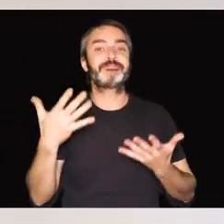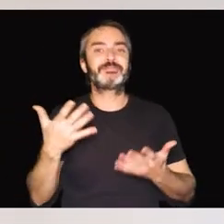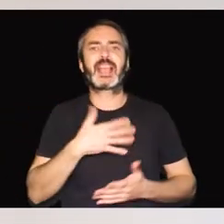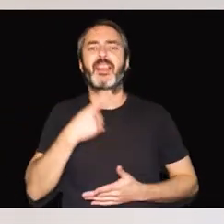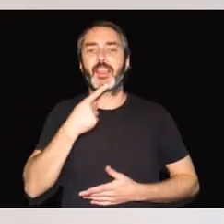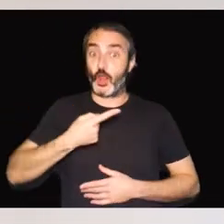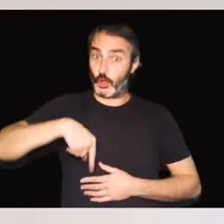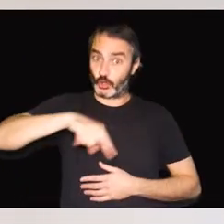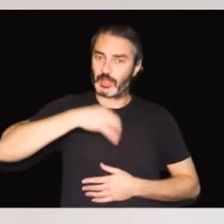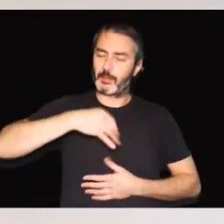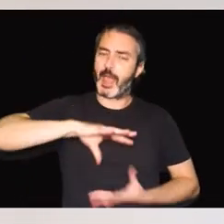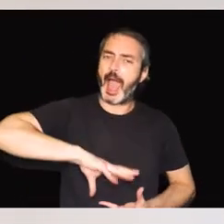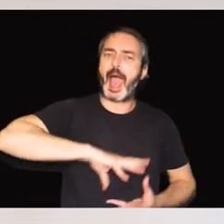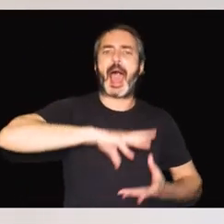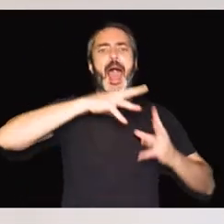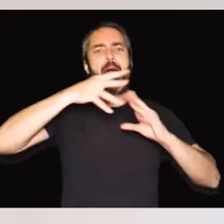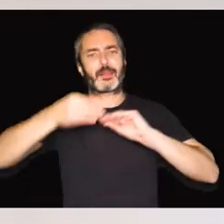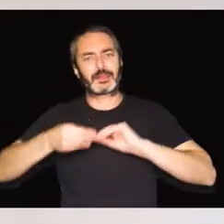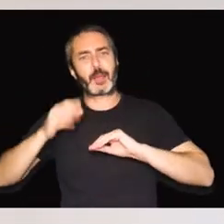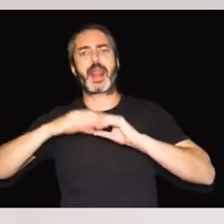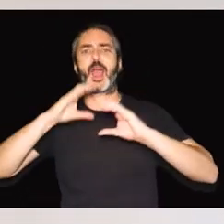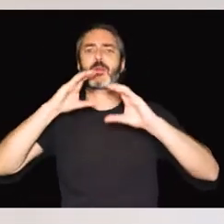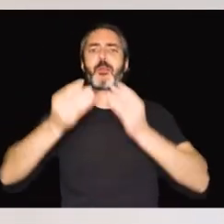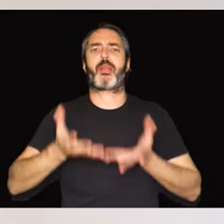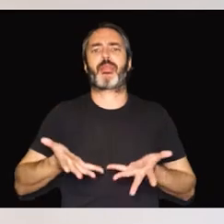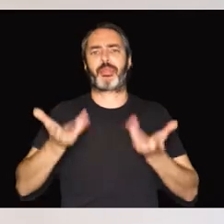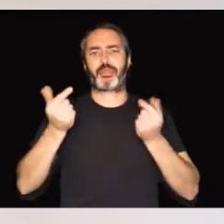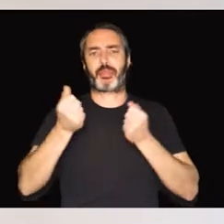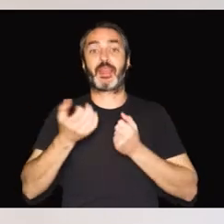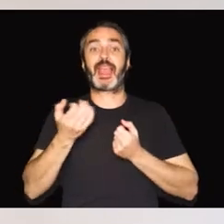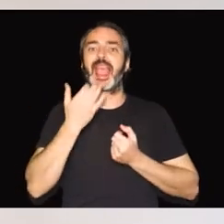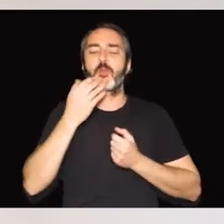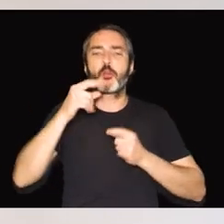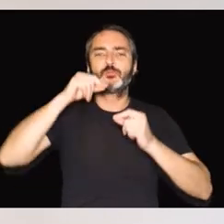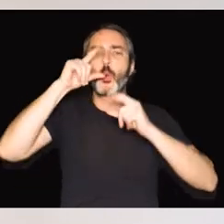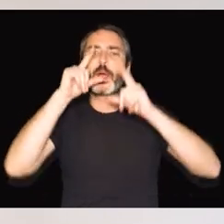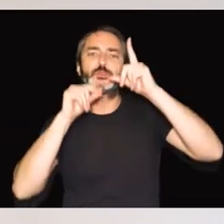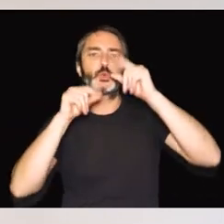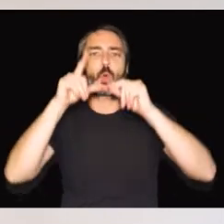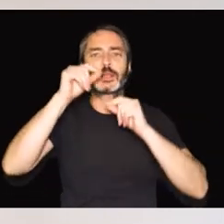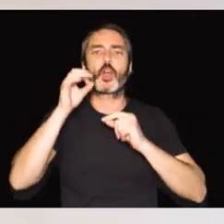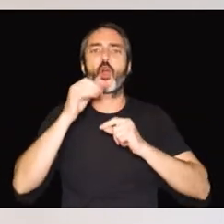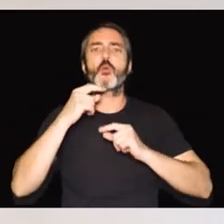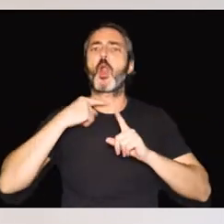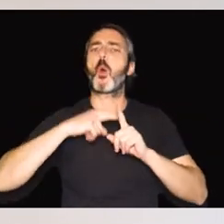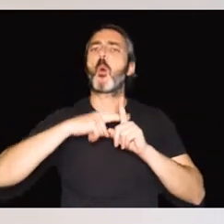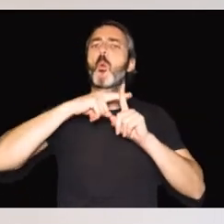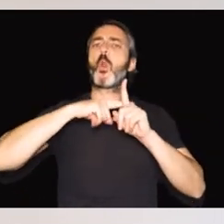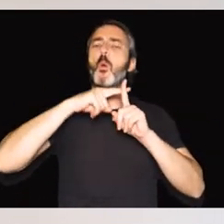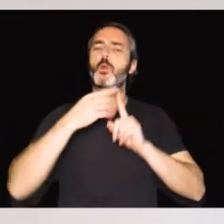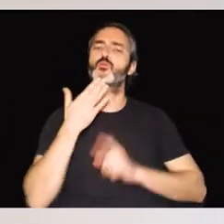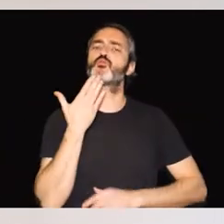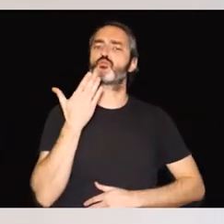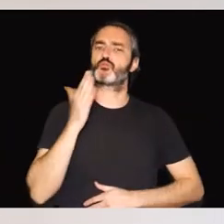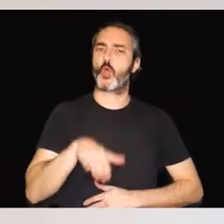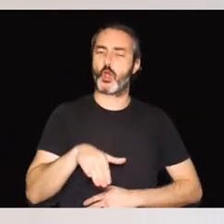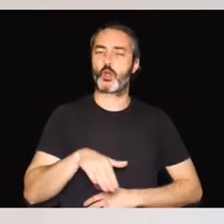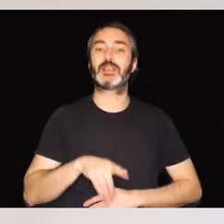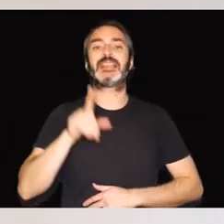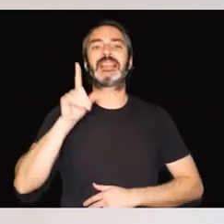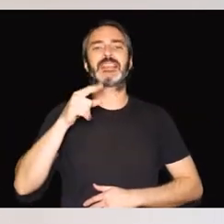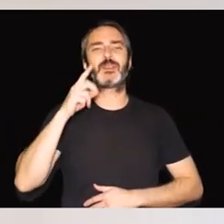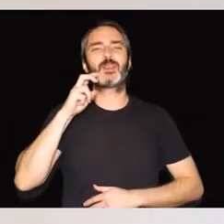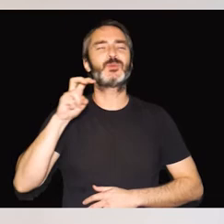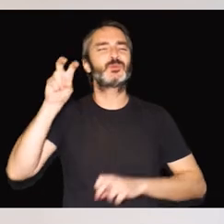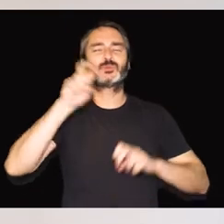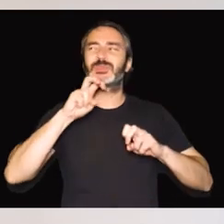adaptar para facilitar la comunicación, vocalizando adecuadamente, usando el tono y el volumen adecuados y evitando